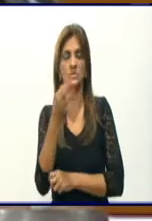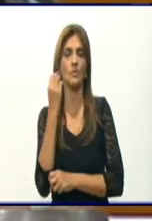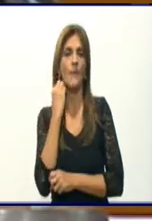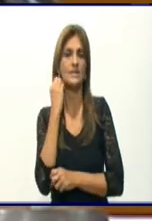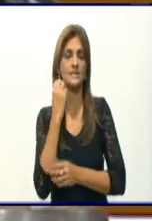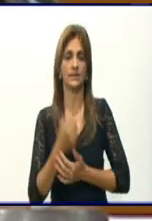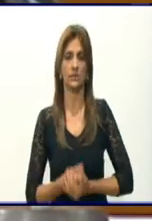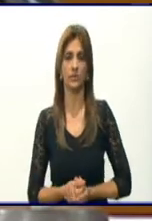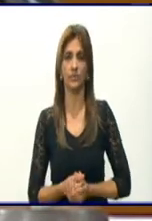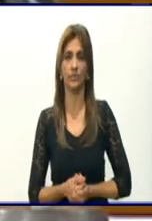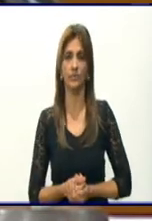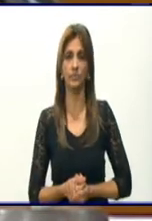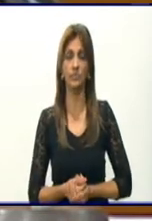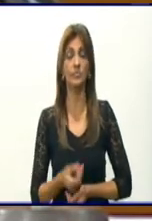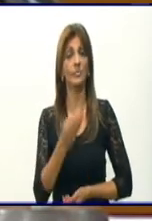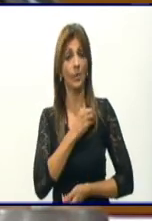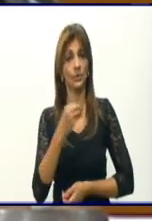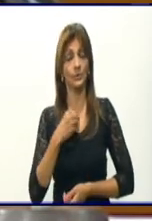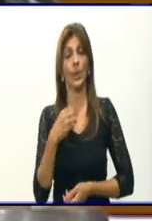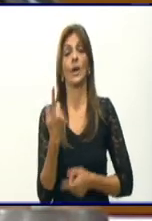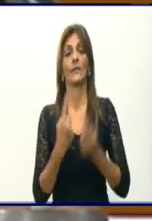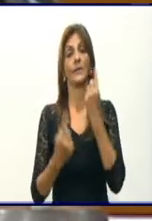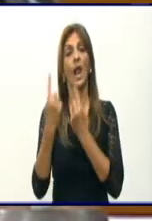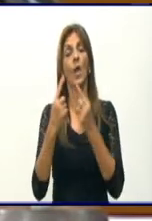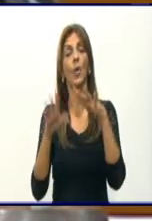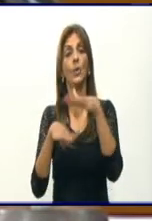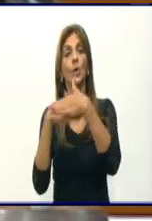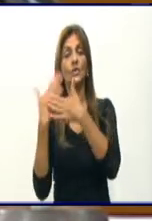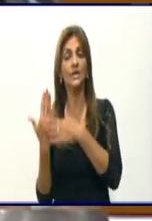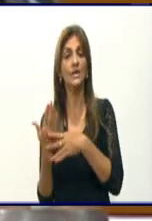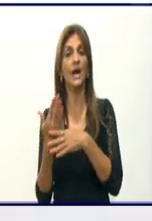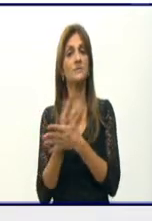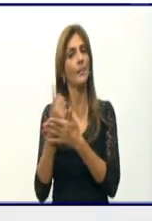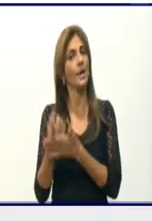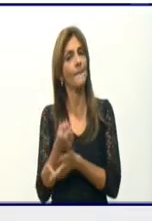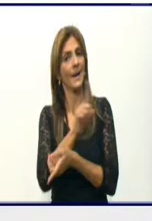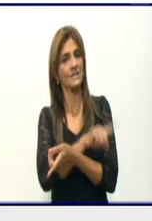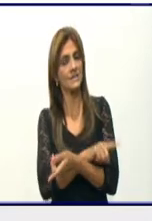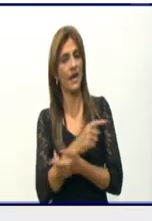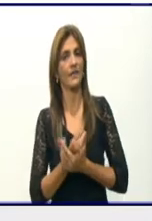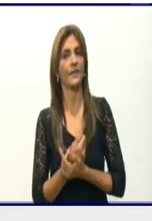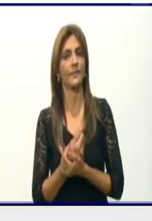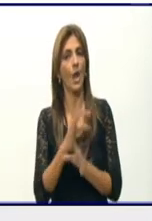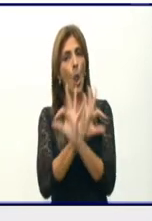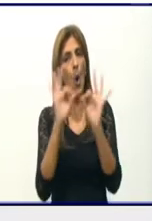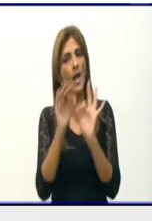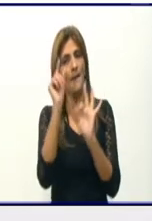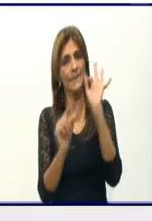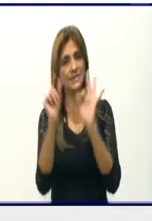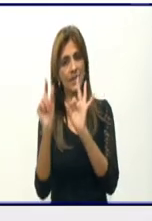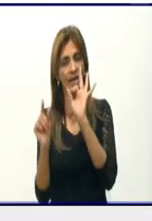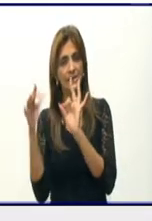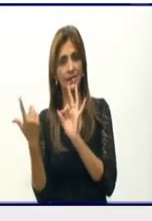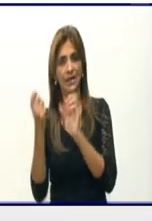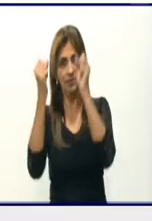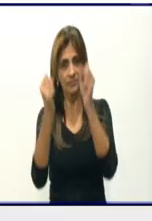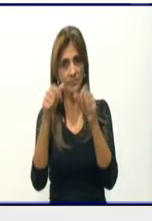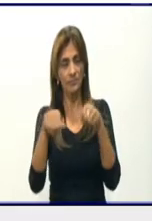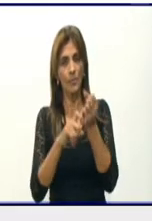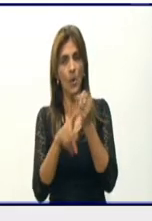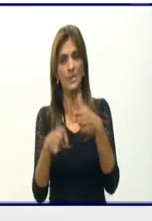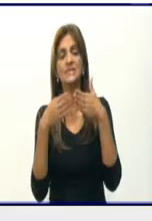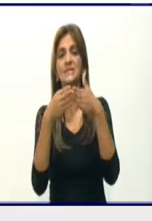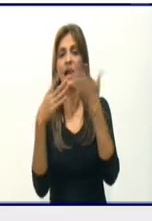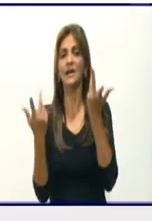semana en este mismo programa, los expertos del Ministerio de Salud Pública que acompañan a las autoridades y al personal de salud del